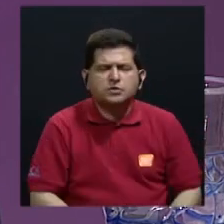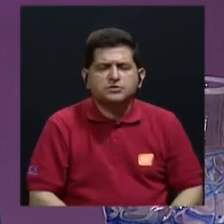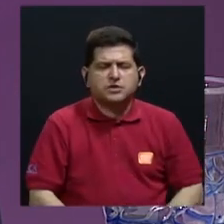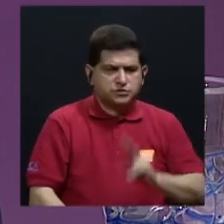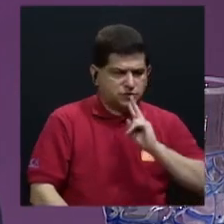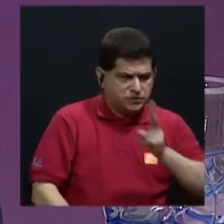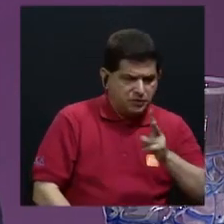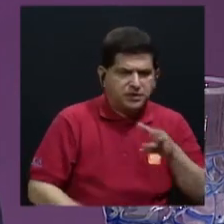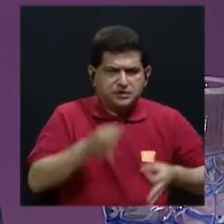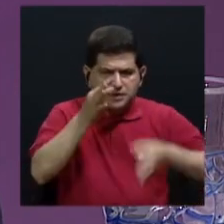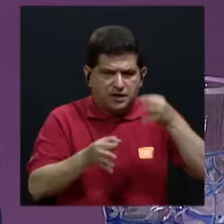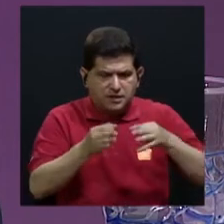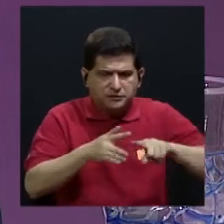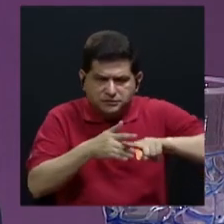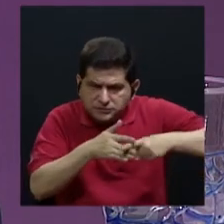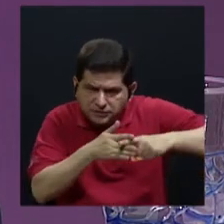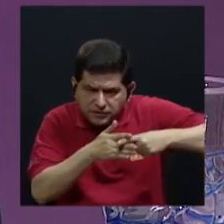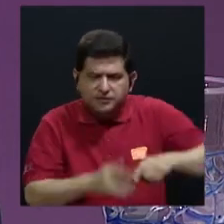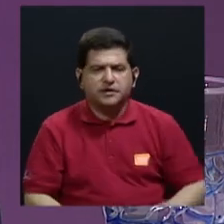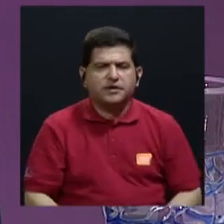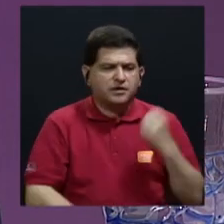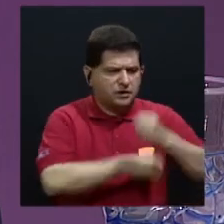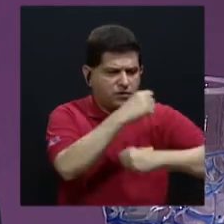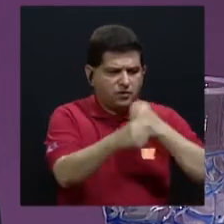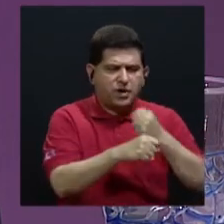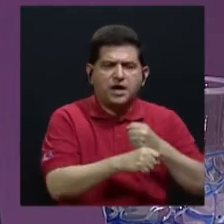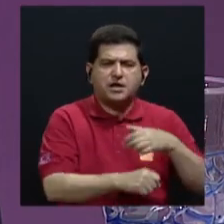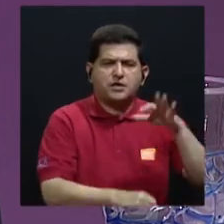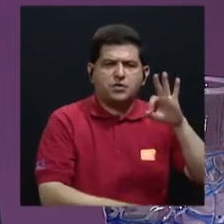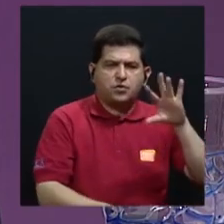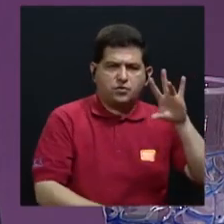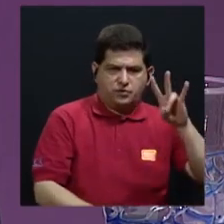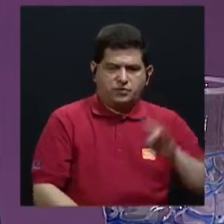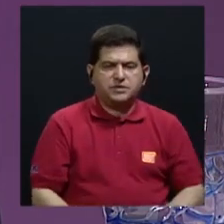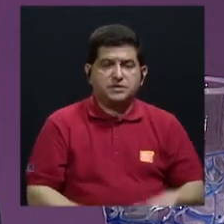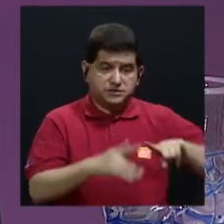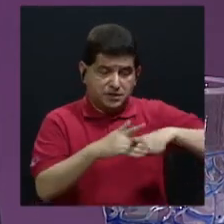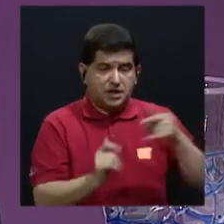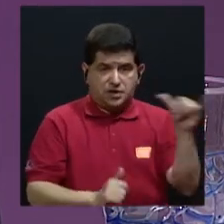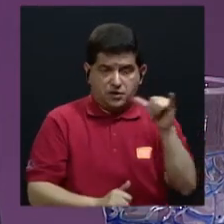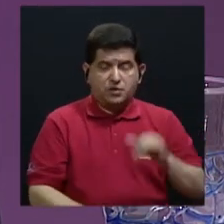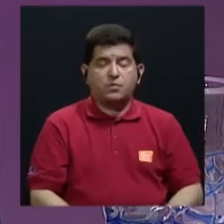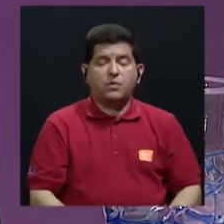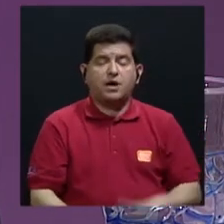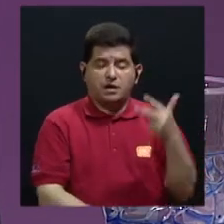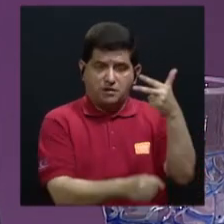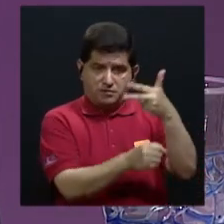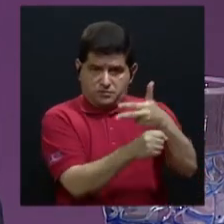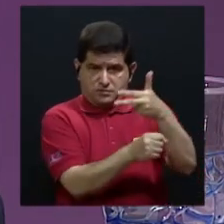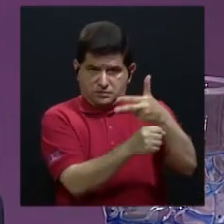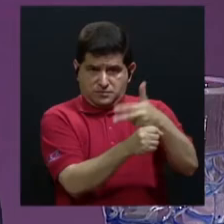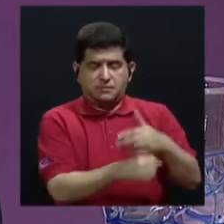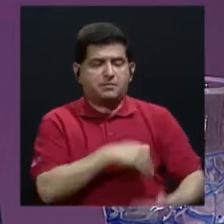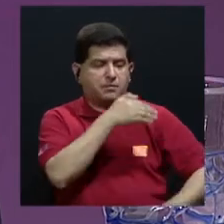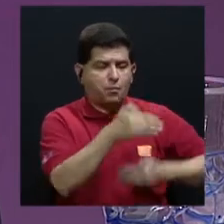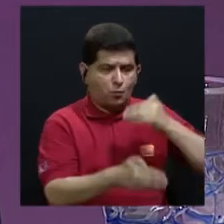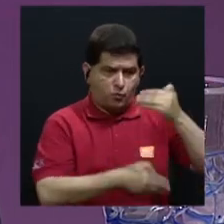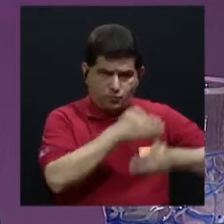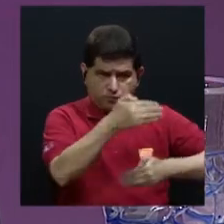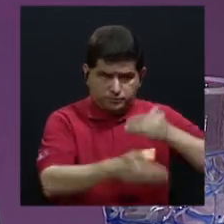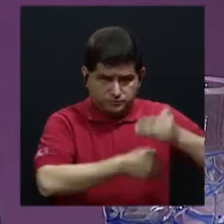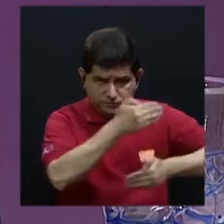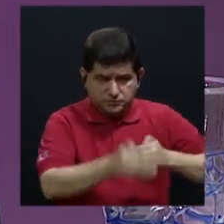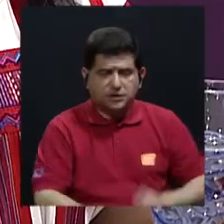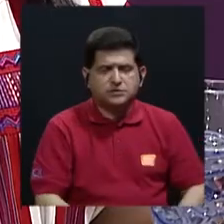justicia. En el año 1997 se había iniciado también en Guatemala un proceso de